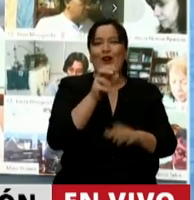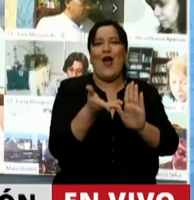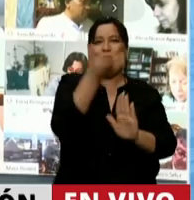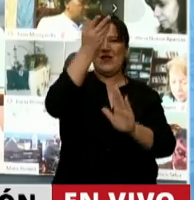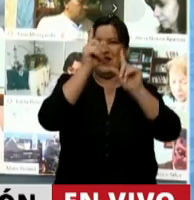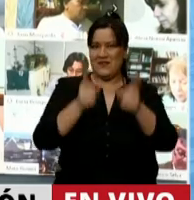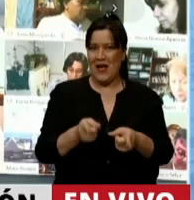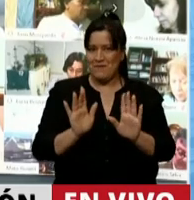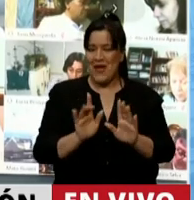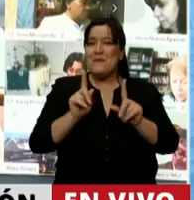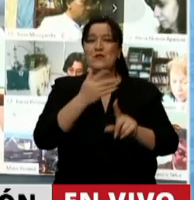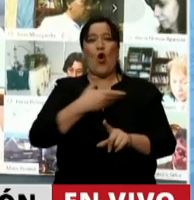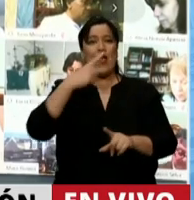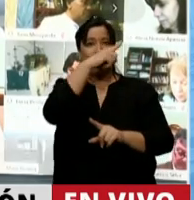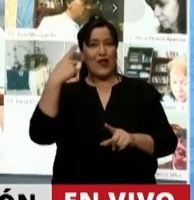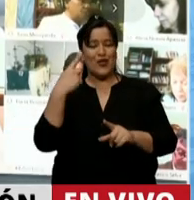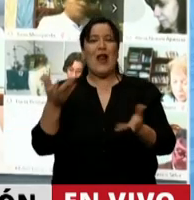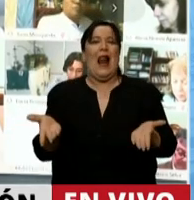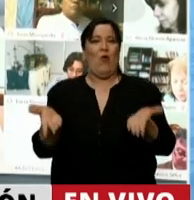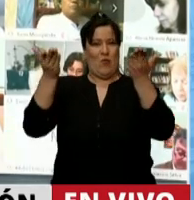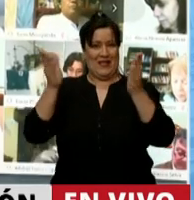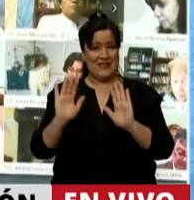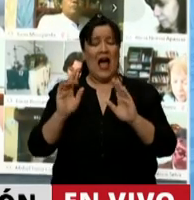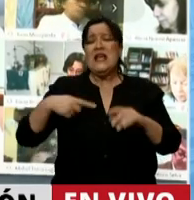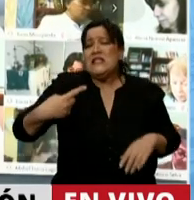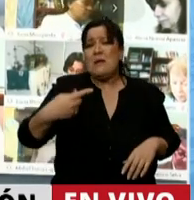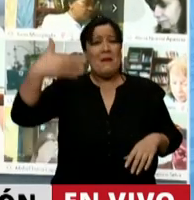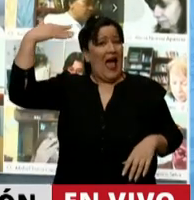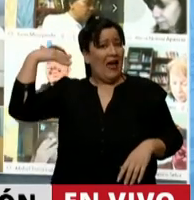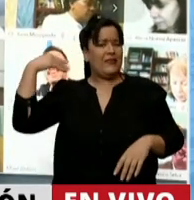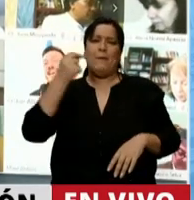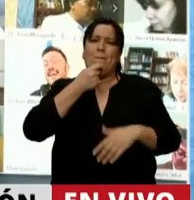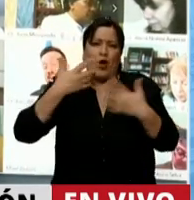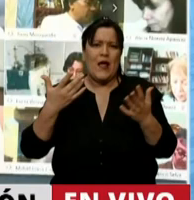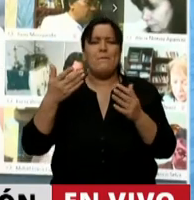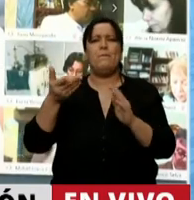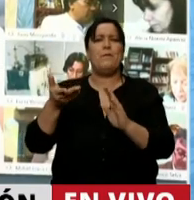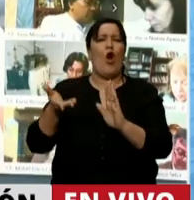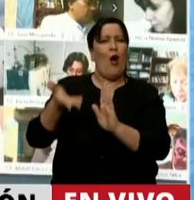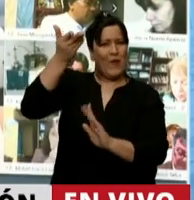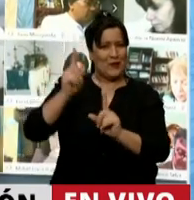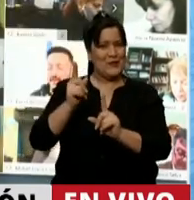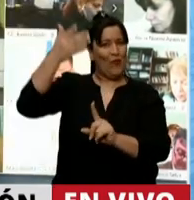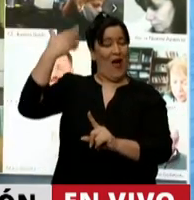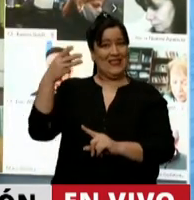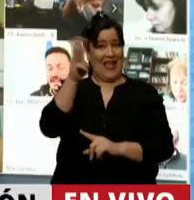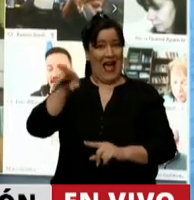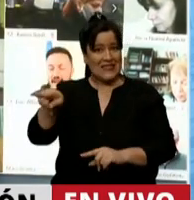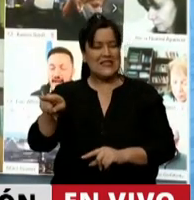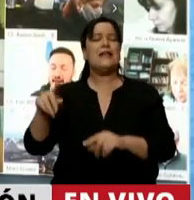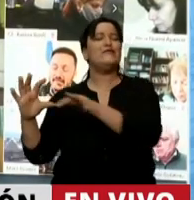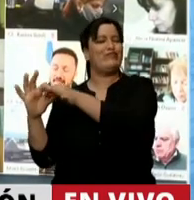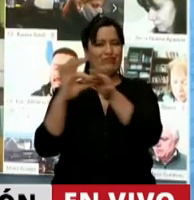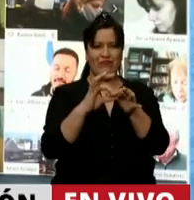que se da desde el Gobierno Nacional. Es decir, que todos los aumentos que anteriormente detallé, son aumentos que también han